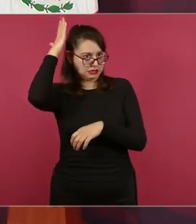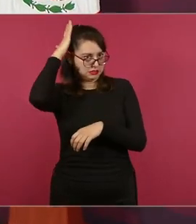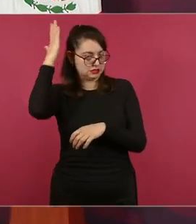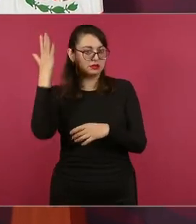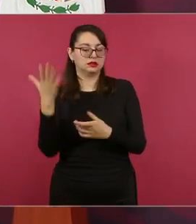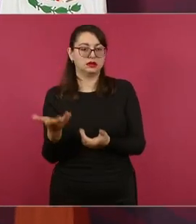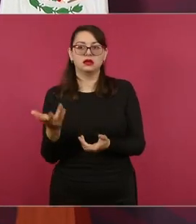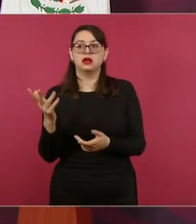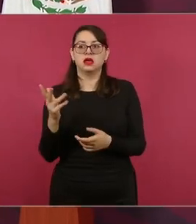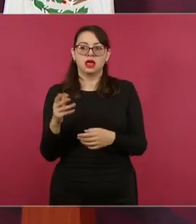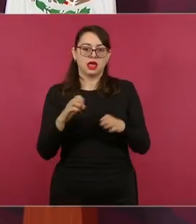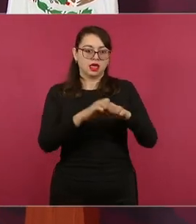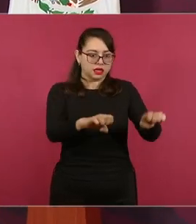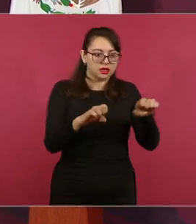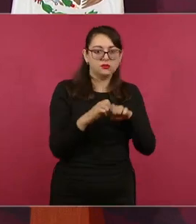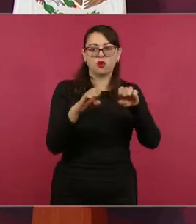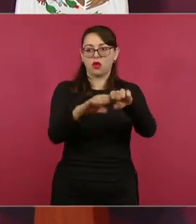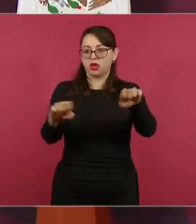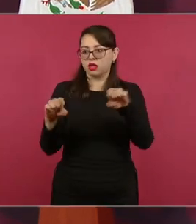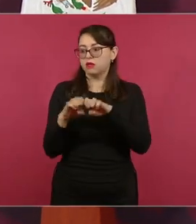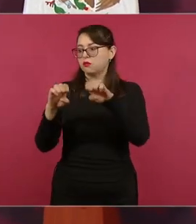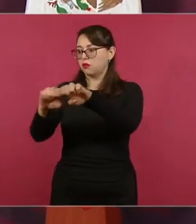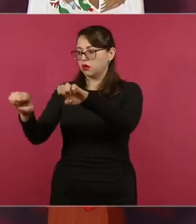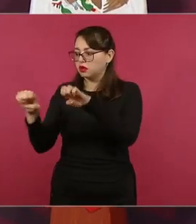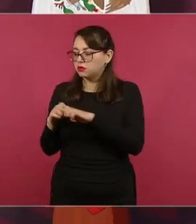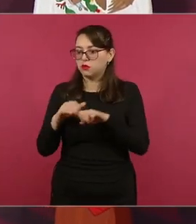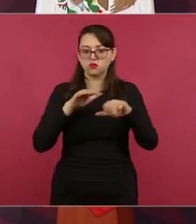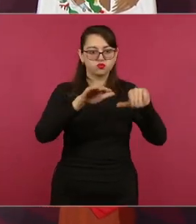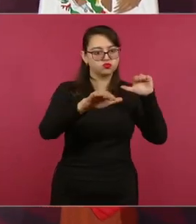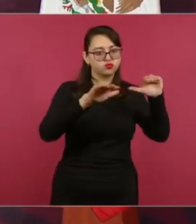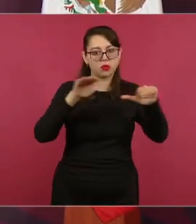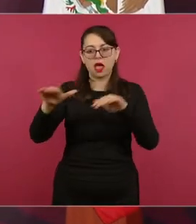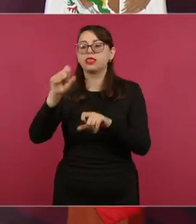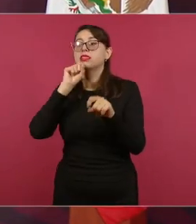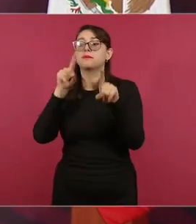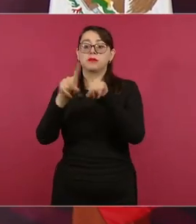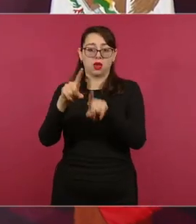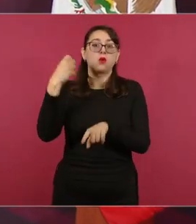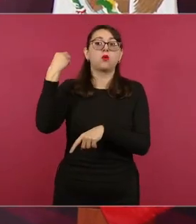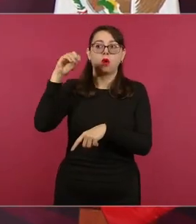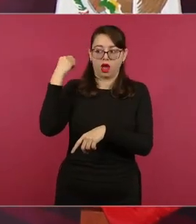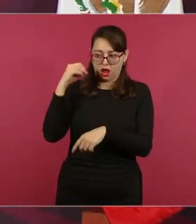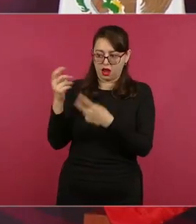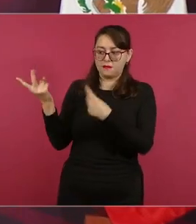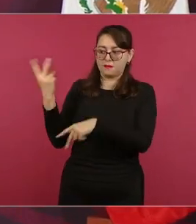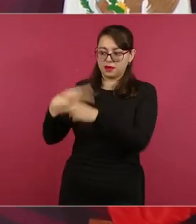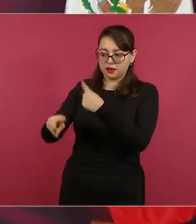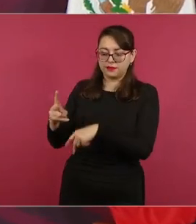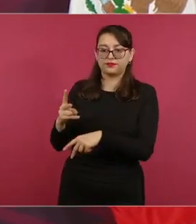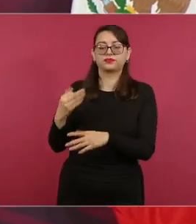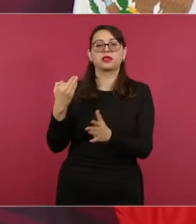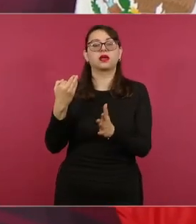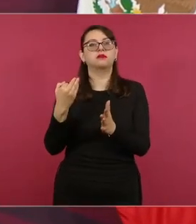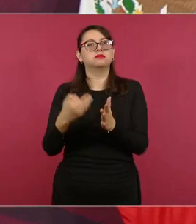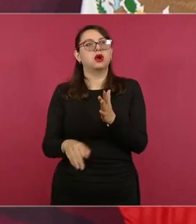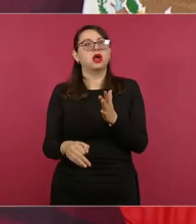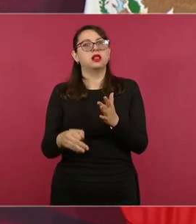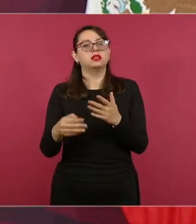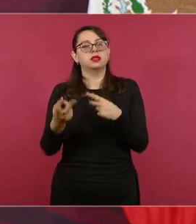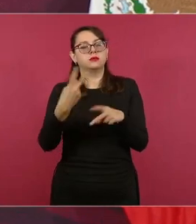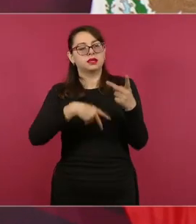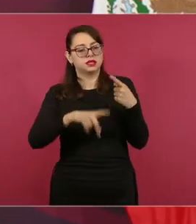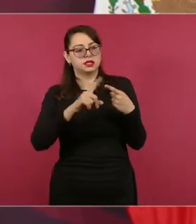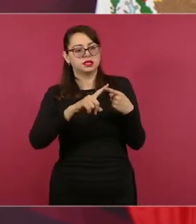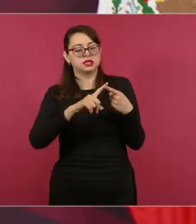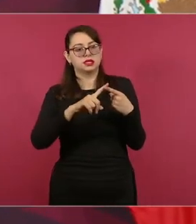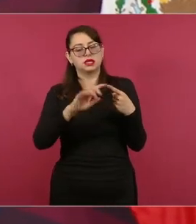que vienen de los estados, Oaxaca también ya está aquí, ya faltan solamente Chihuahua, Quintana